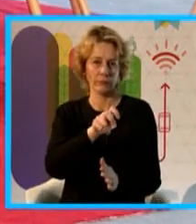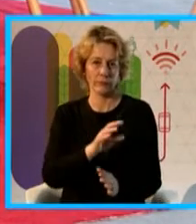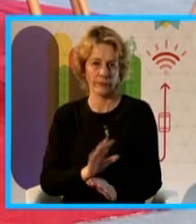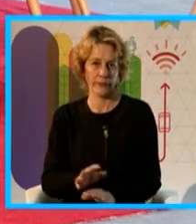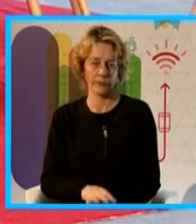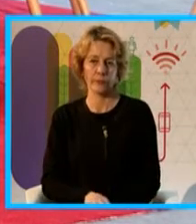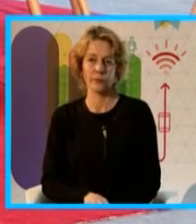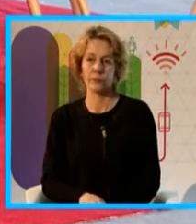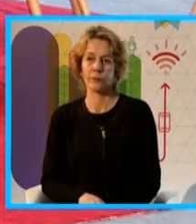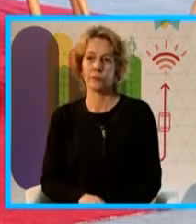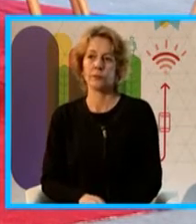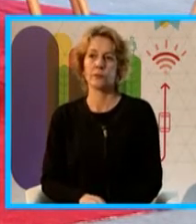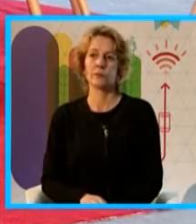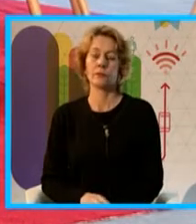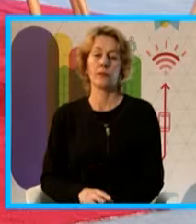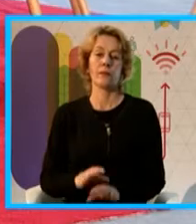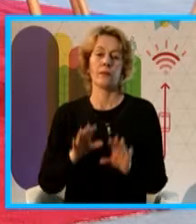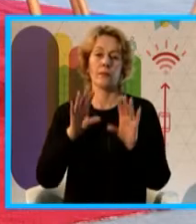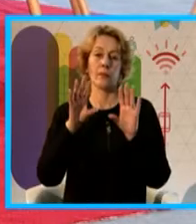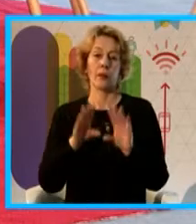Bueno, a todo esto